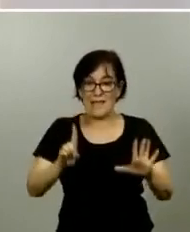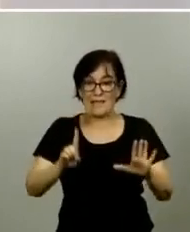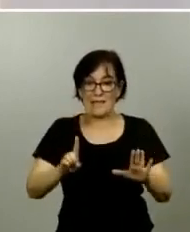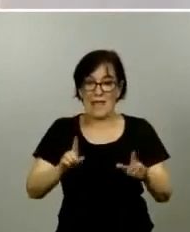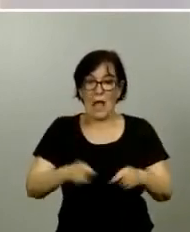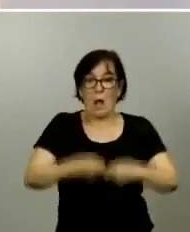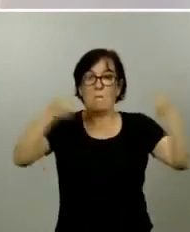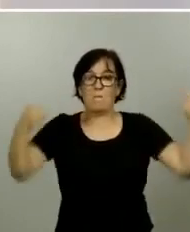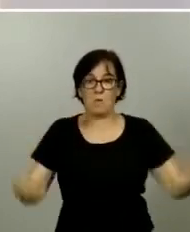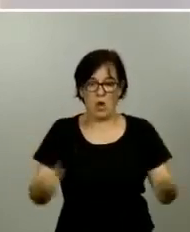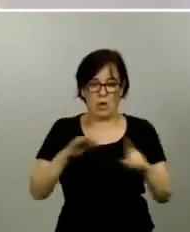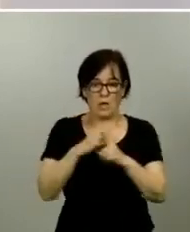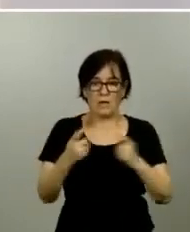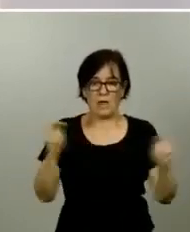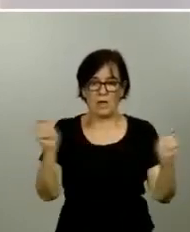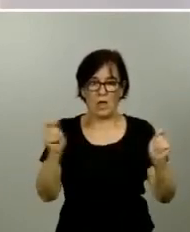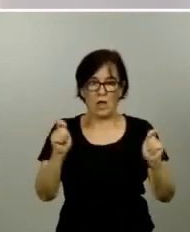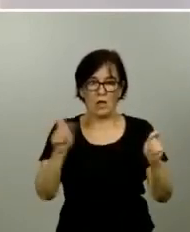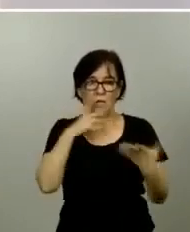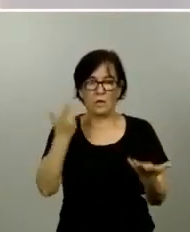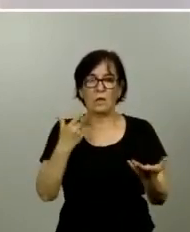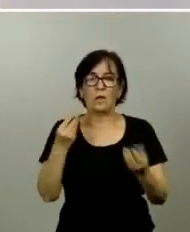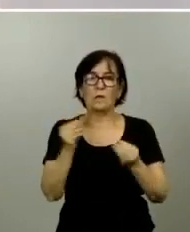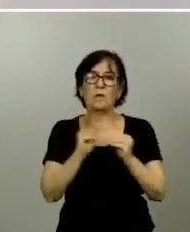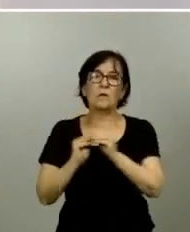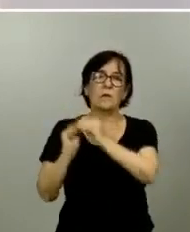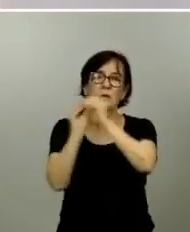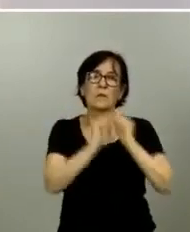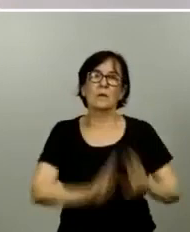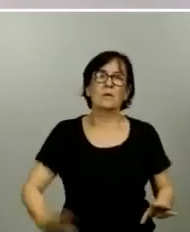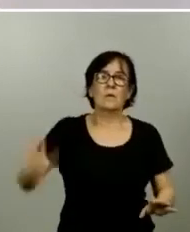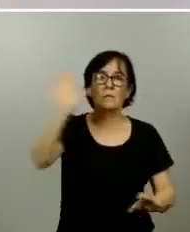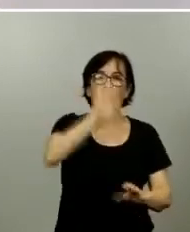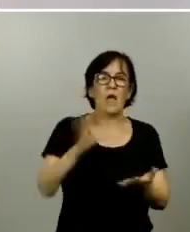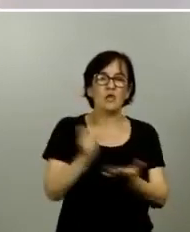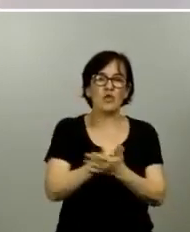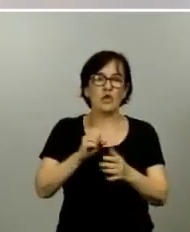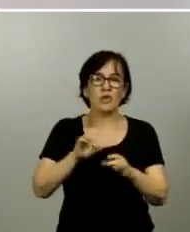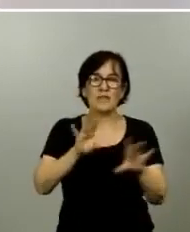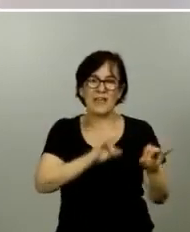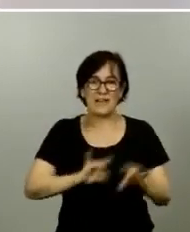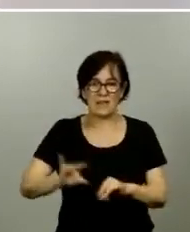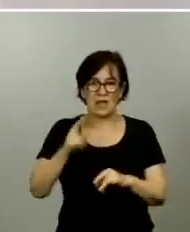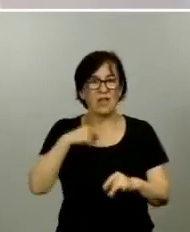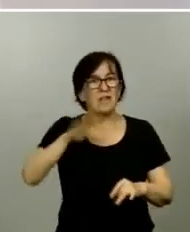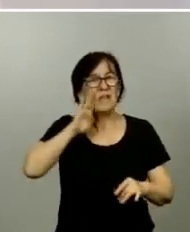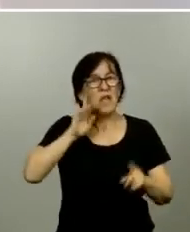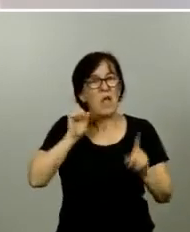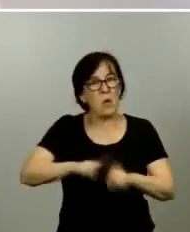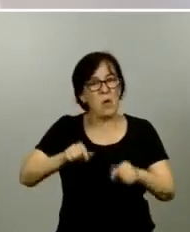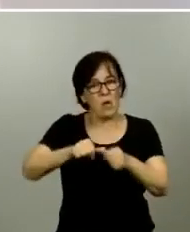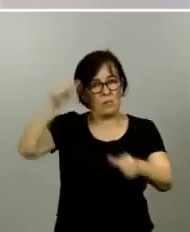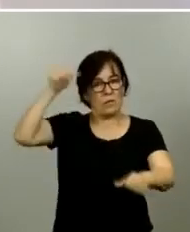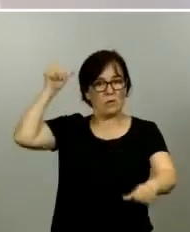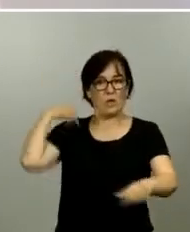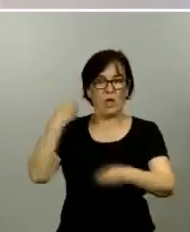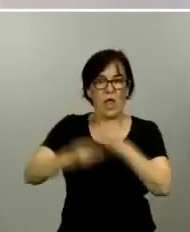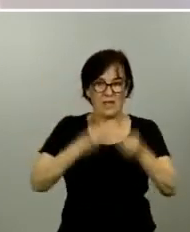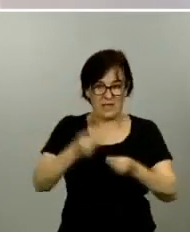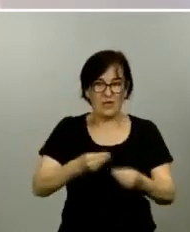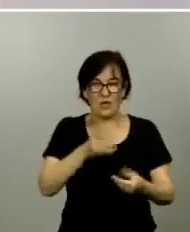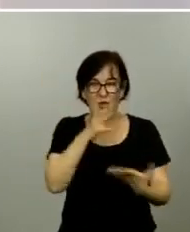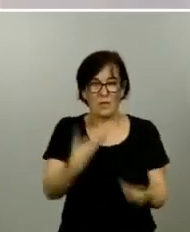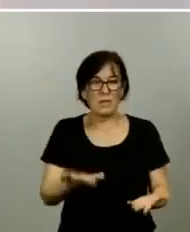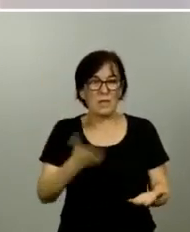se presentará de manera común para todo el territorio nacional como lo han venido siendo hasta ahora lo digo porque el propio